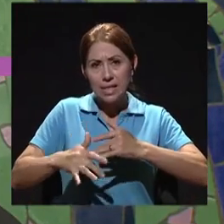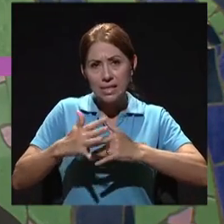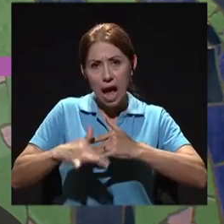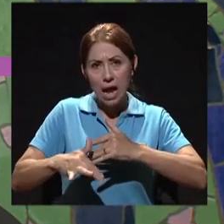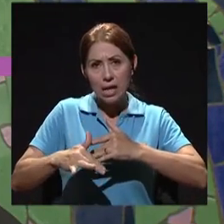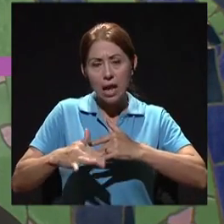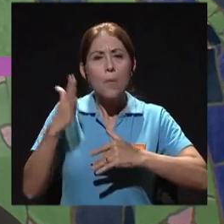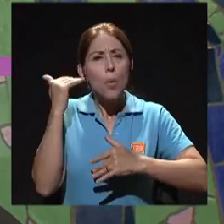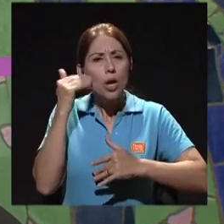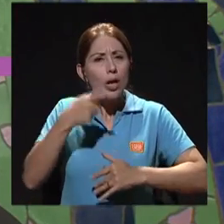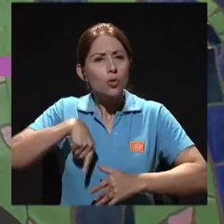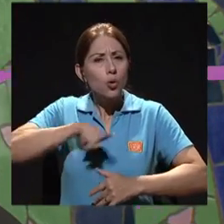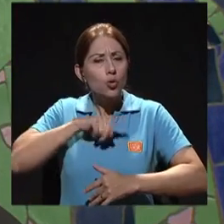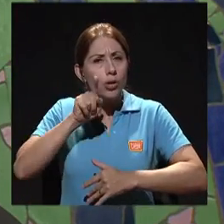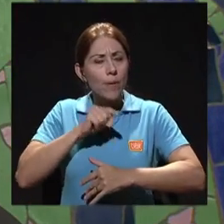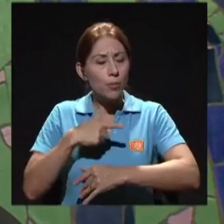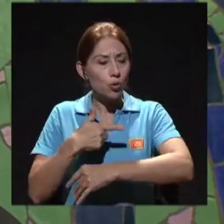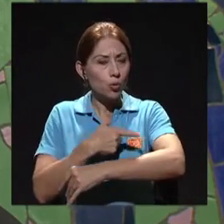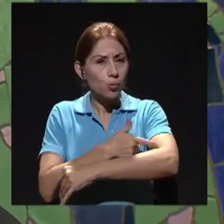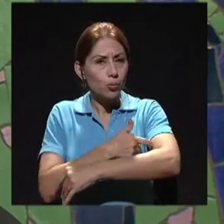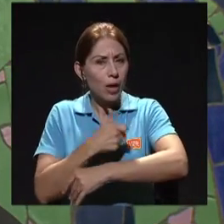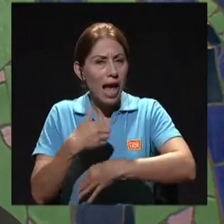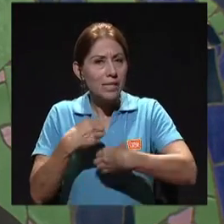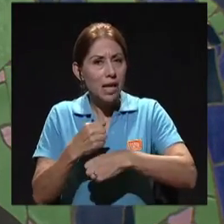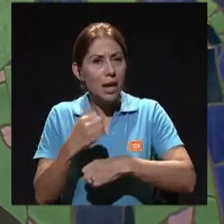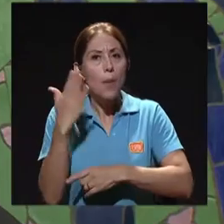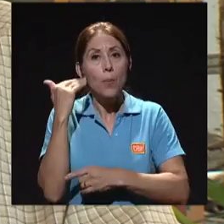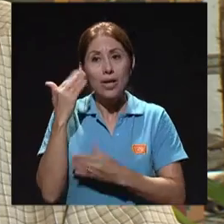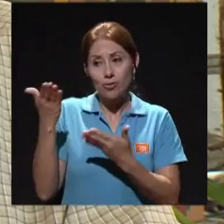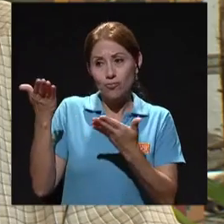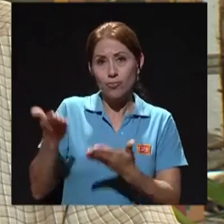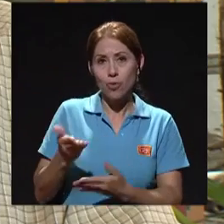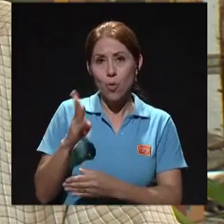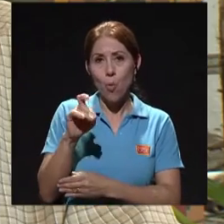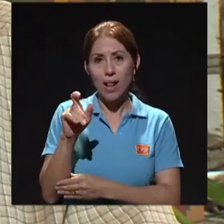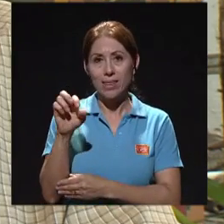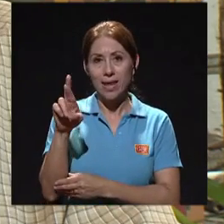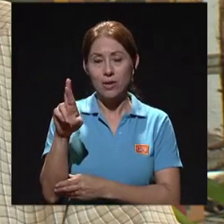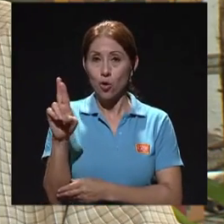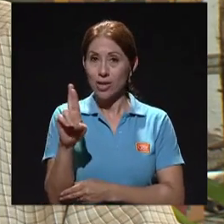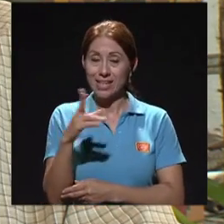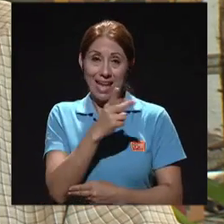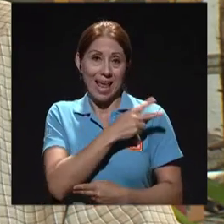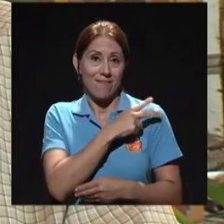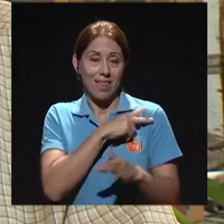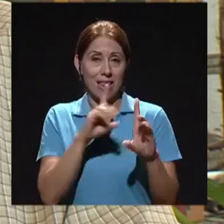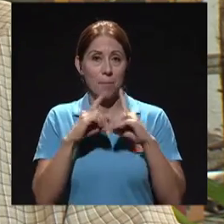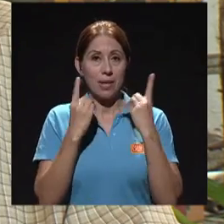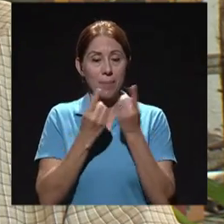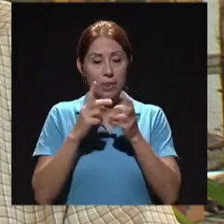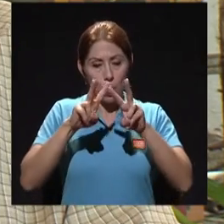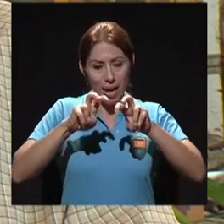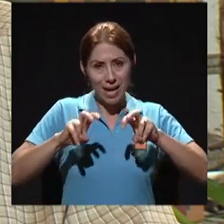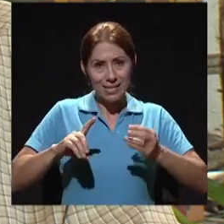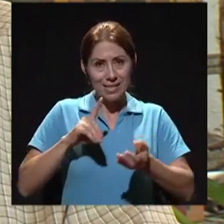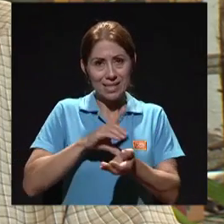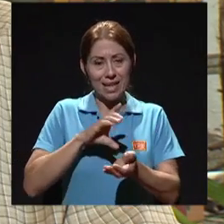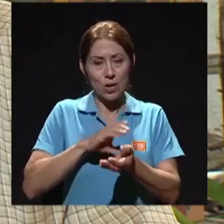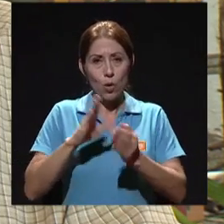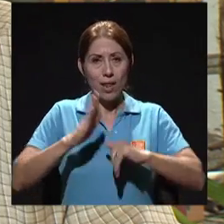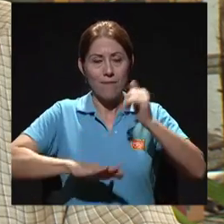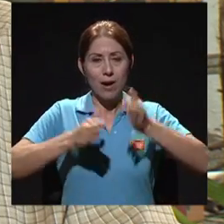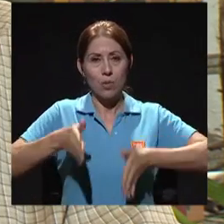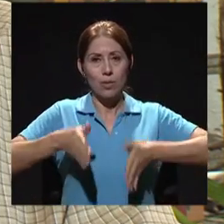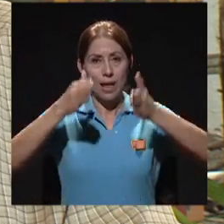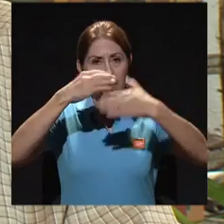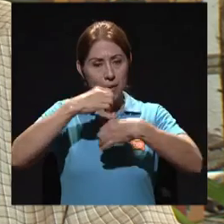hacernos este tipo de exámenes? Y para ello contamos con la presencia de Walter Rodríguez. Él es jefe del Departamento de Análisis Clínicos de la Facultad